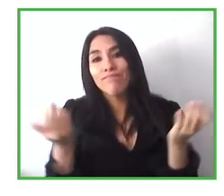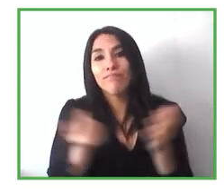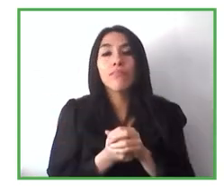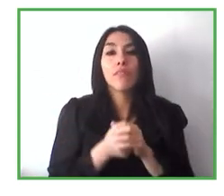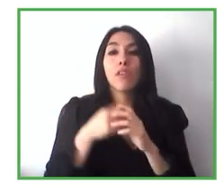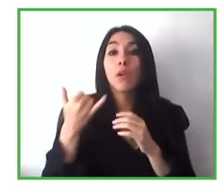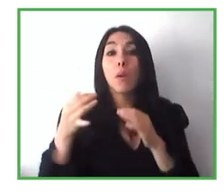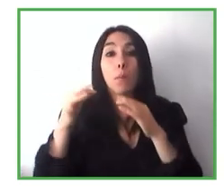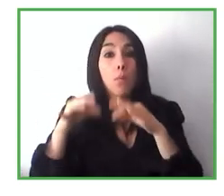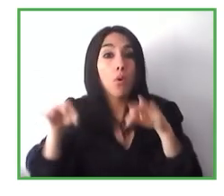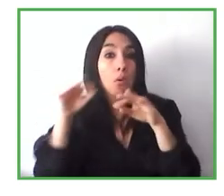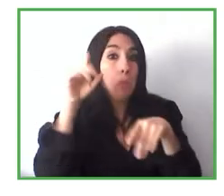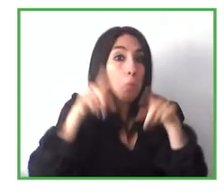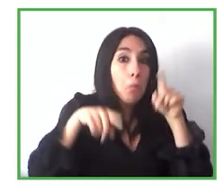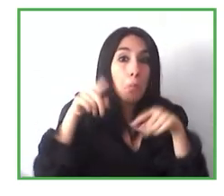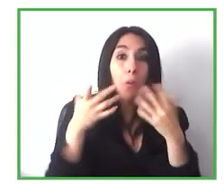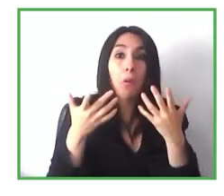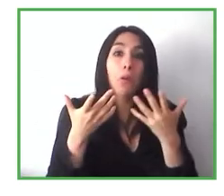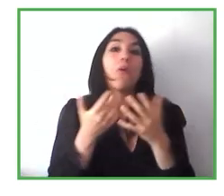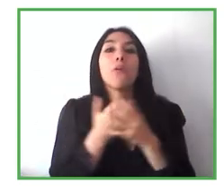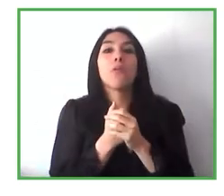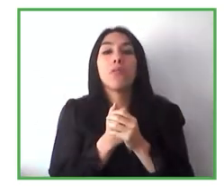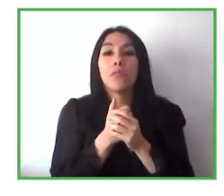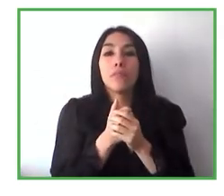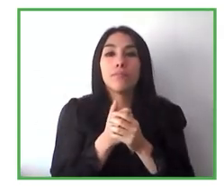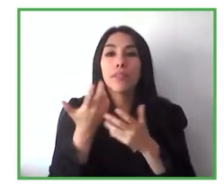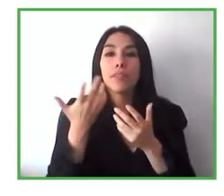éxito también.